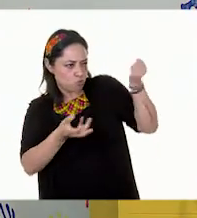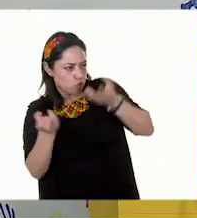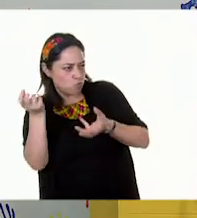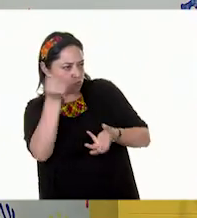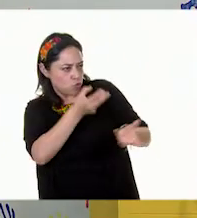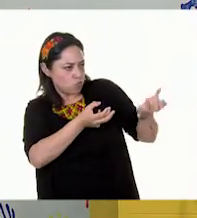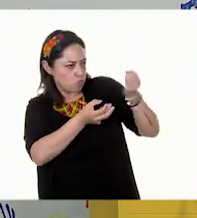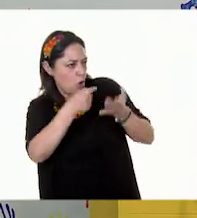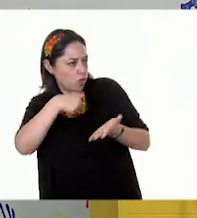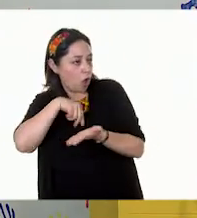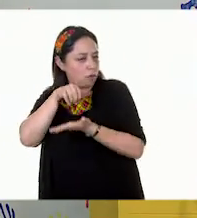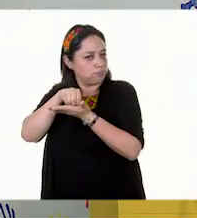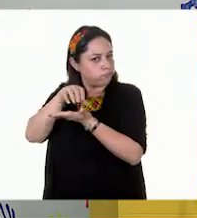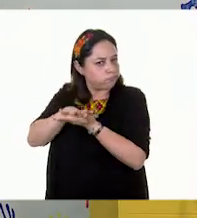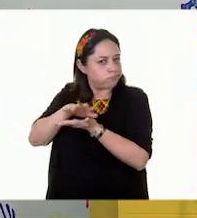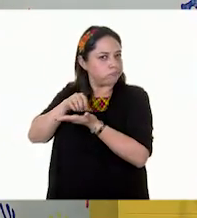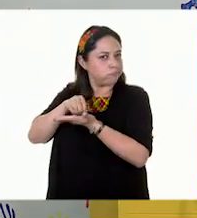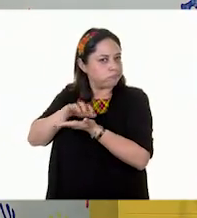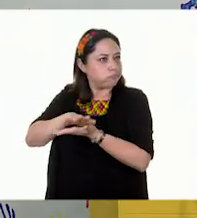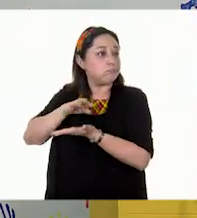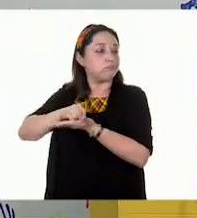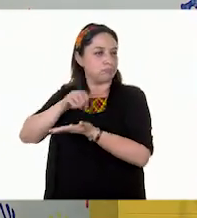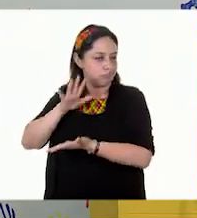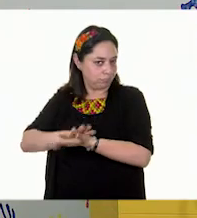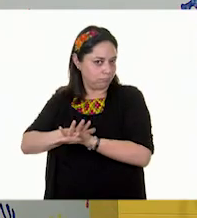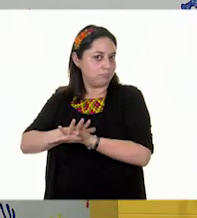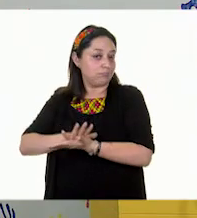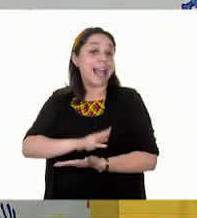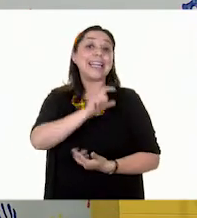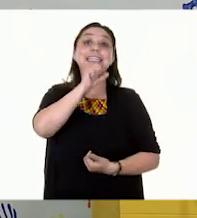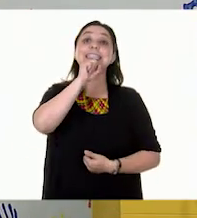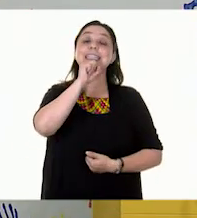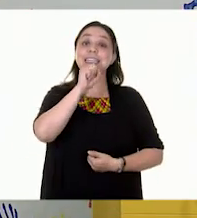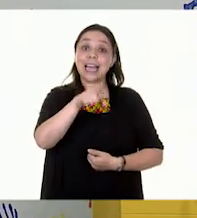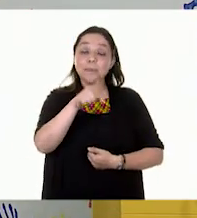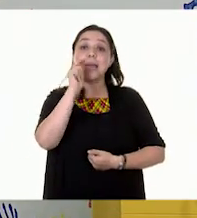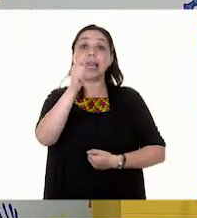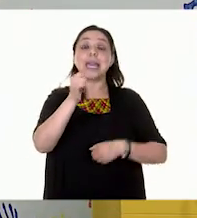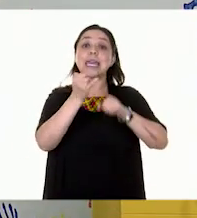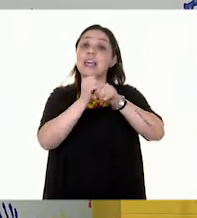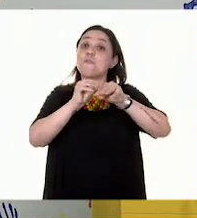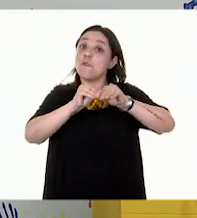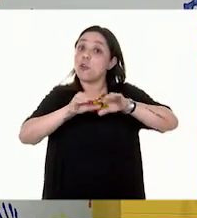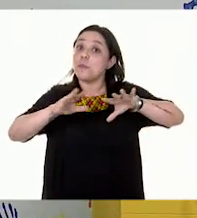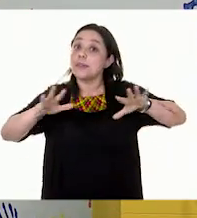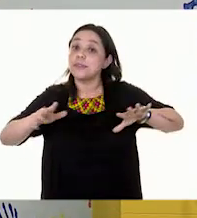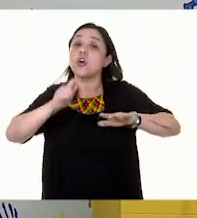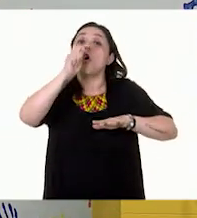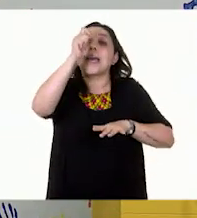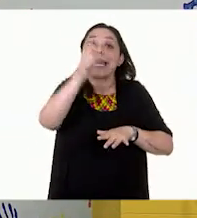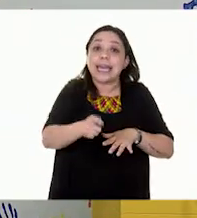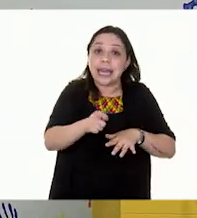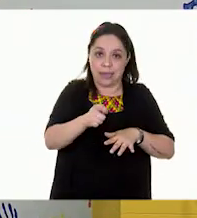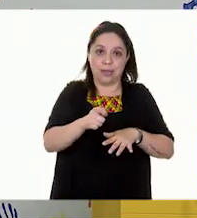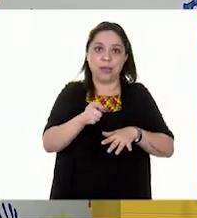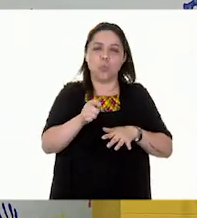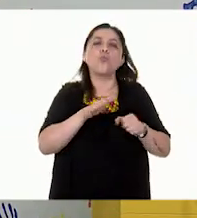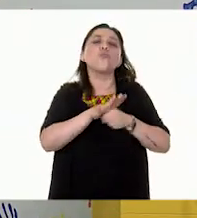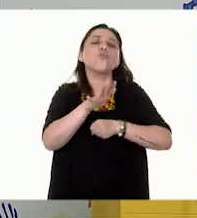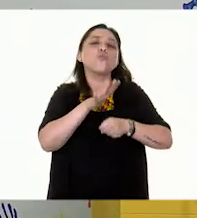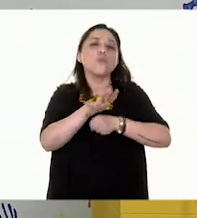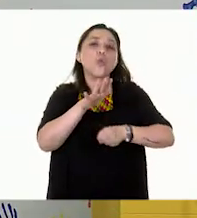que ustedes acaban de decir. También habría que incluir información sobre los efectos y cómo